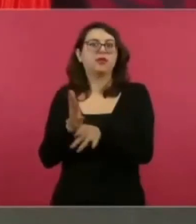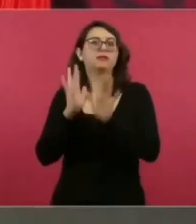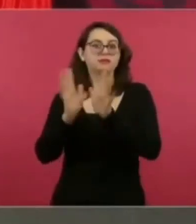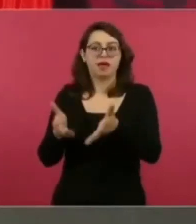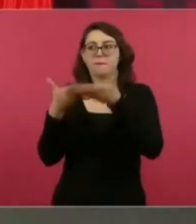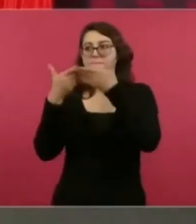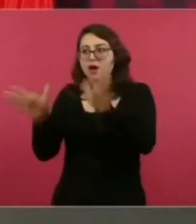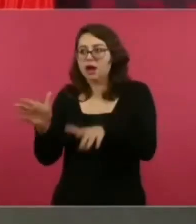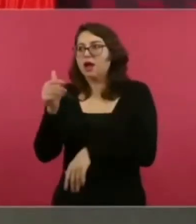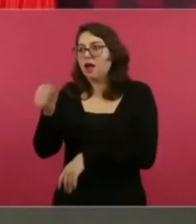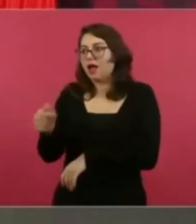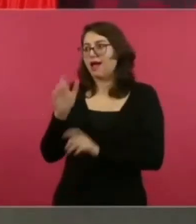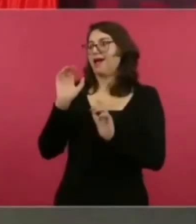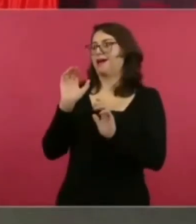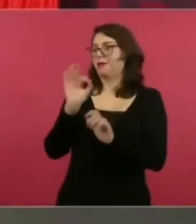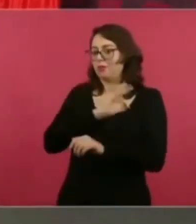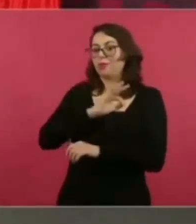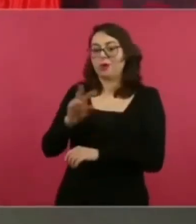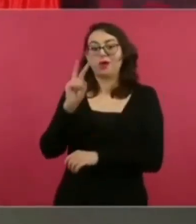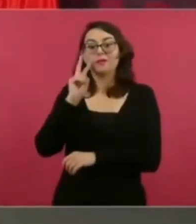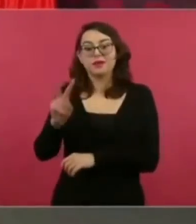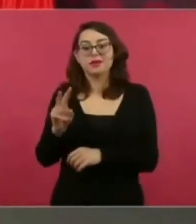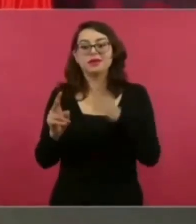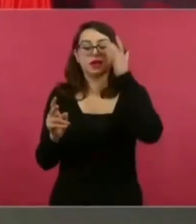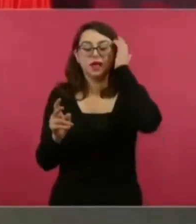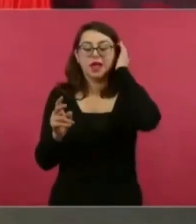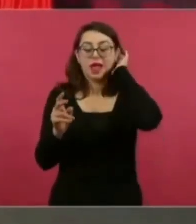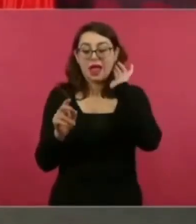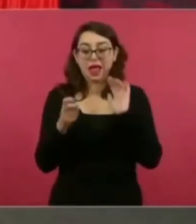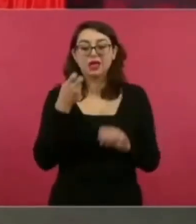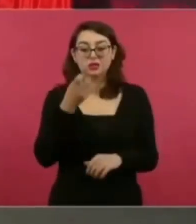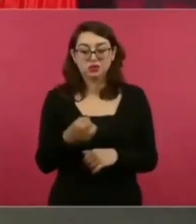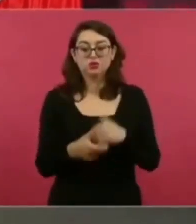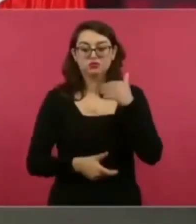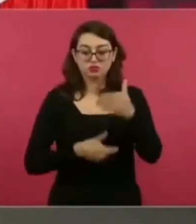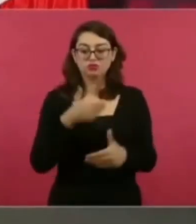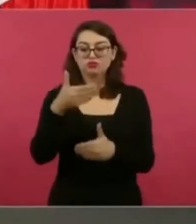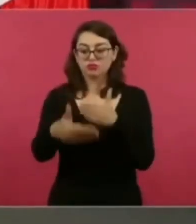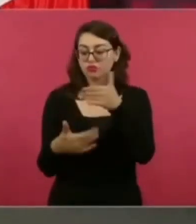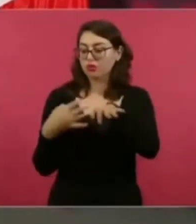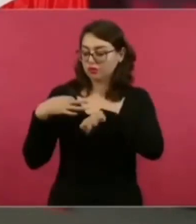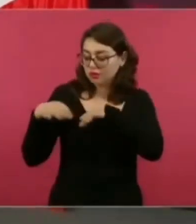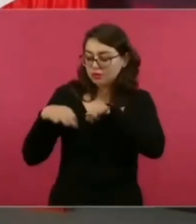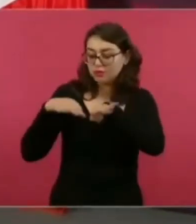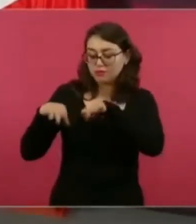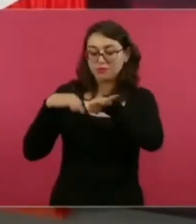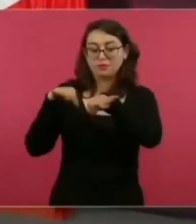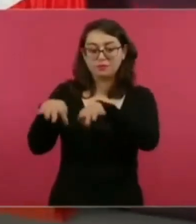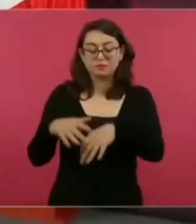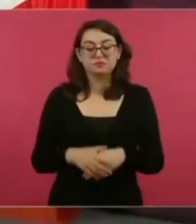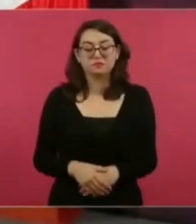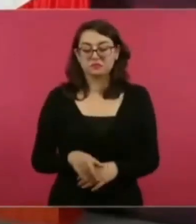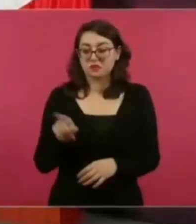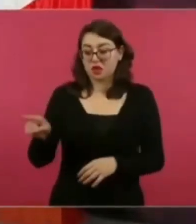y la verdad le tengo mucha confianza a Genaro